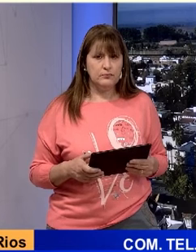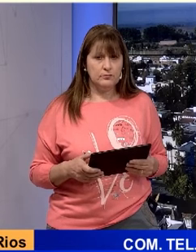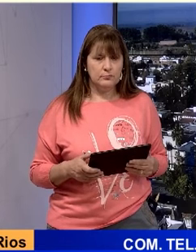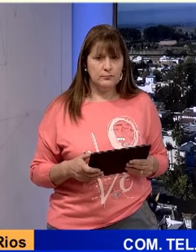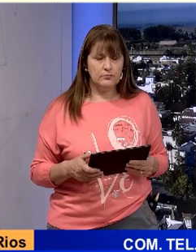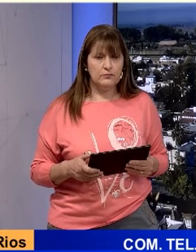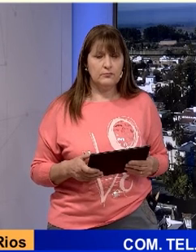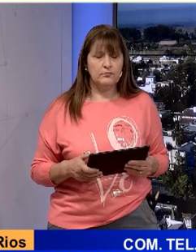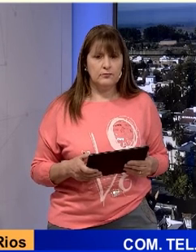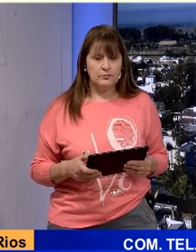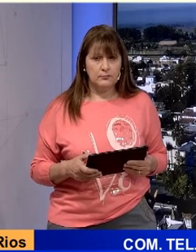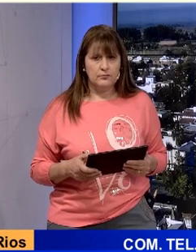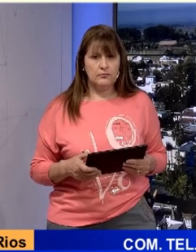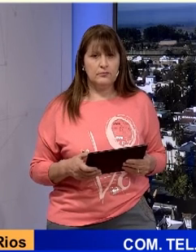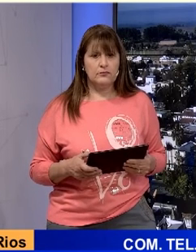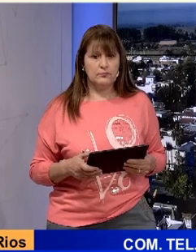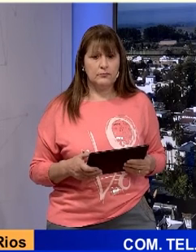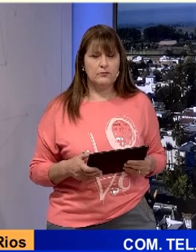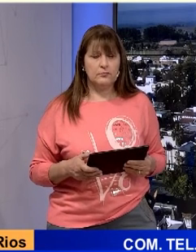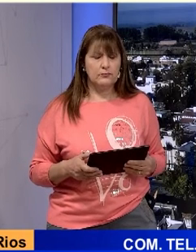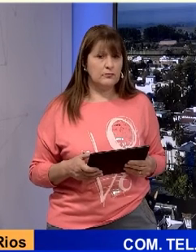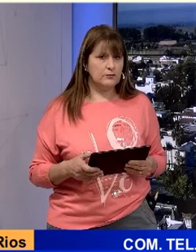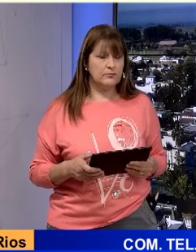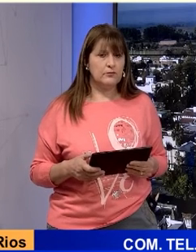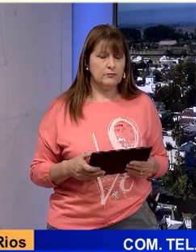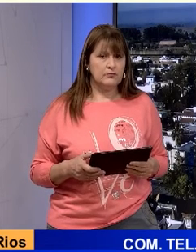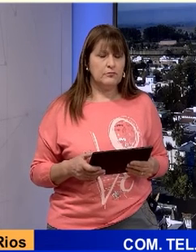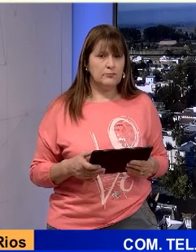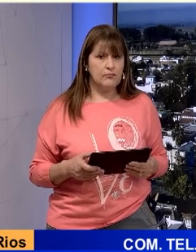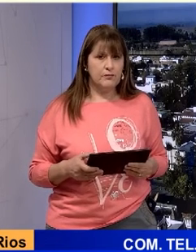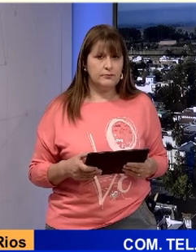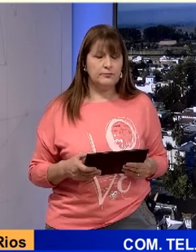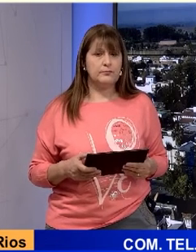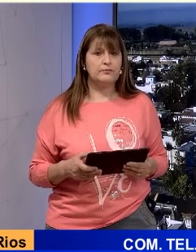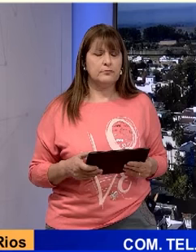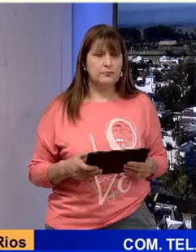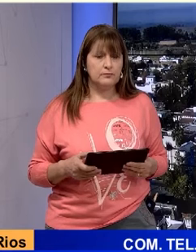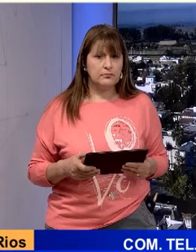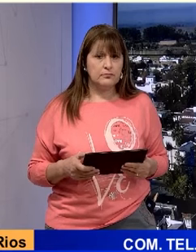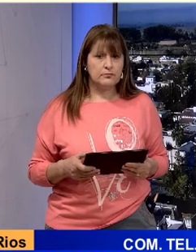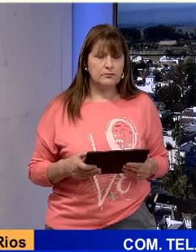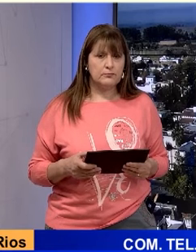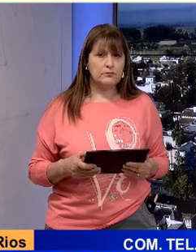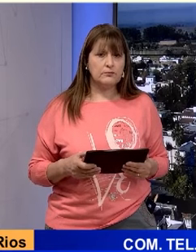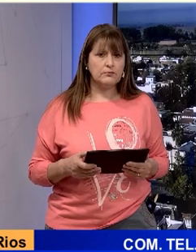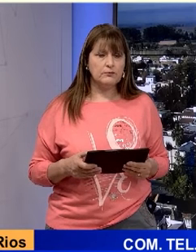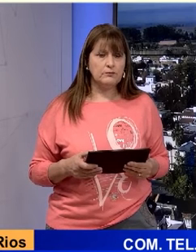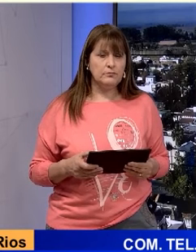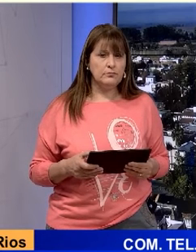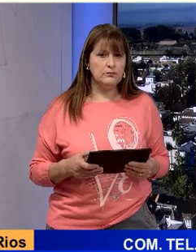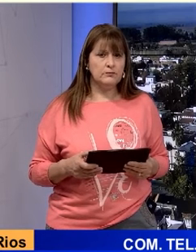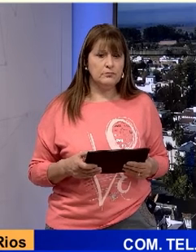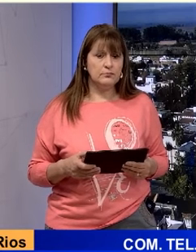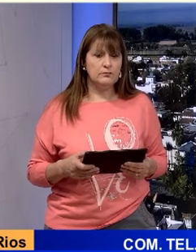brindado en todos los testamentos, sino buscarle los mecanismos de solución. Tenemos que hacerle conocer a la